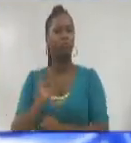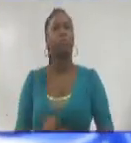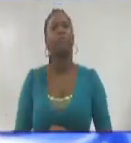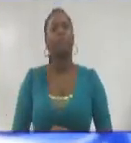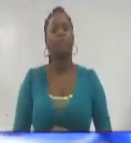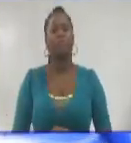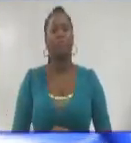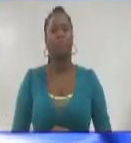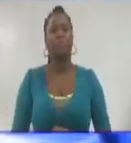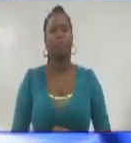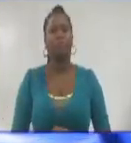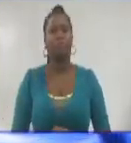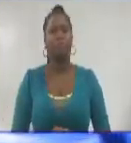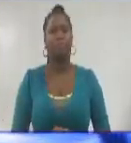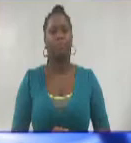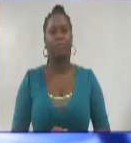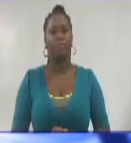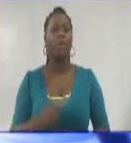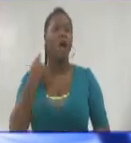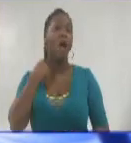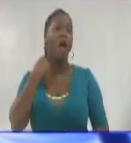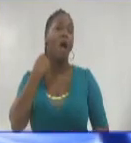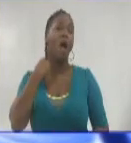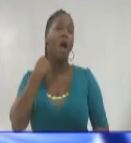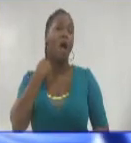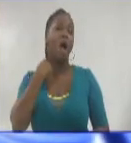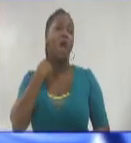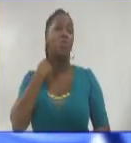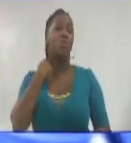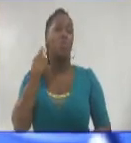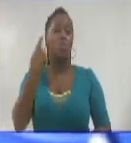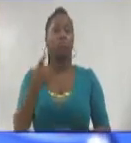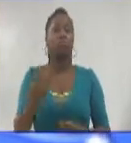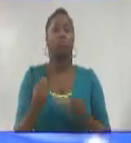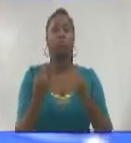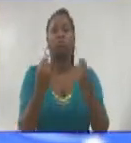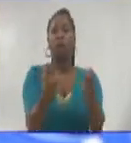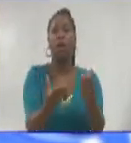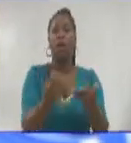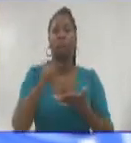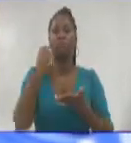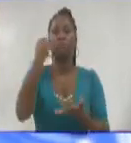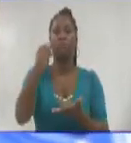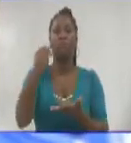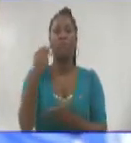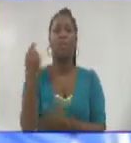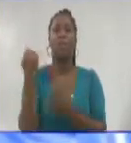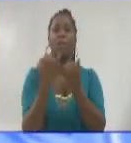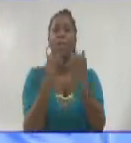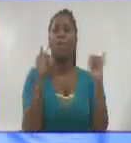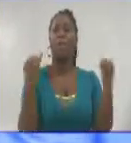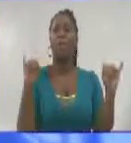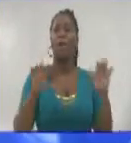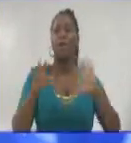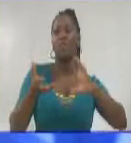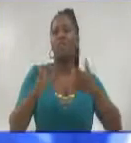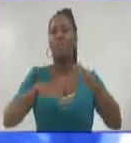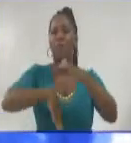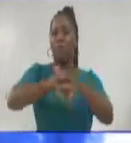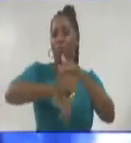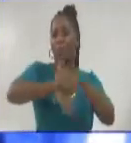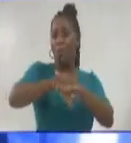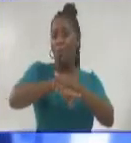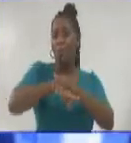guantanamero. Y tras un año sin entregar los premios individuales más importantes del mundo del fútbol, 2021